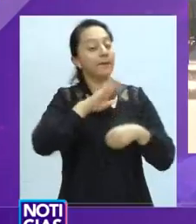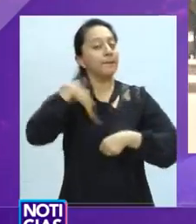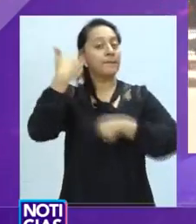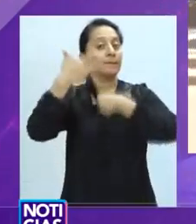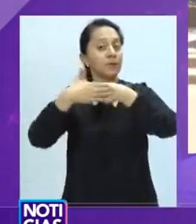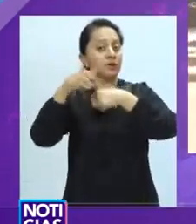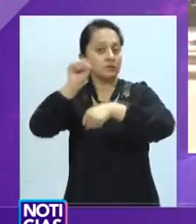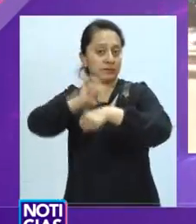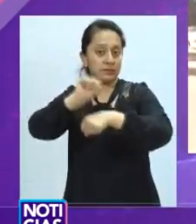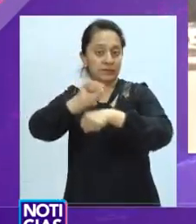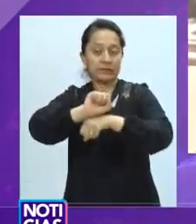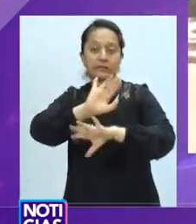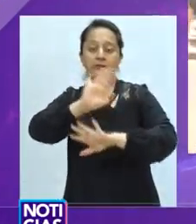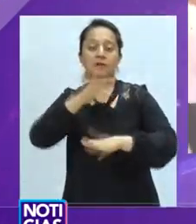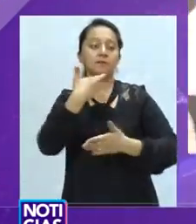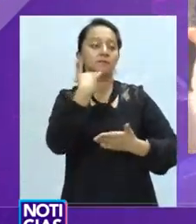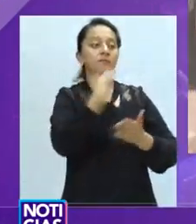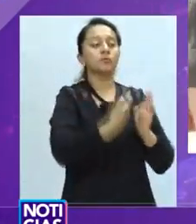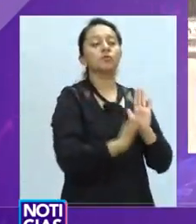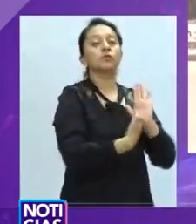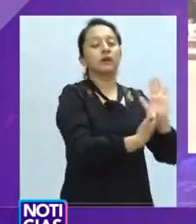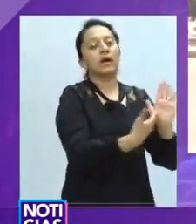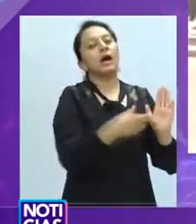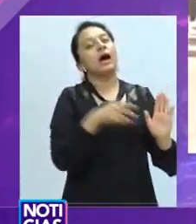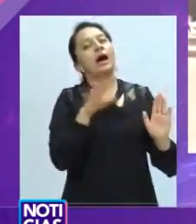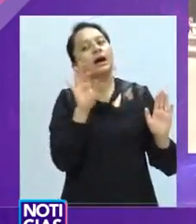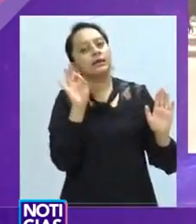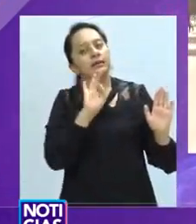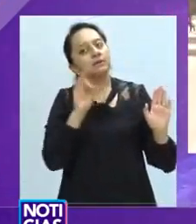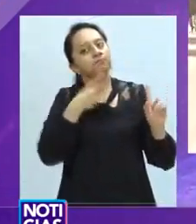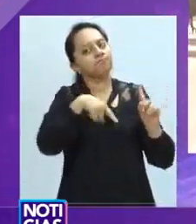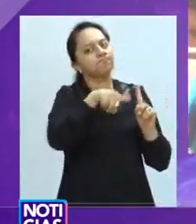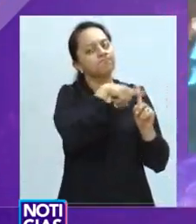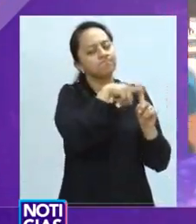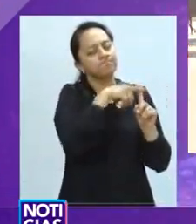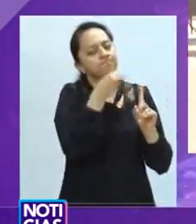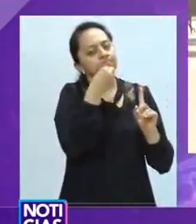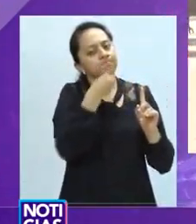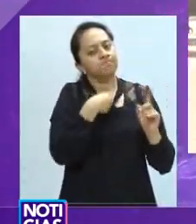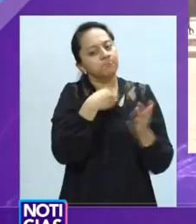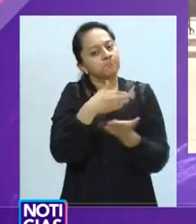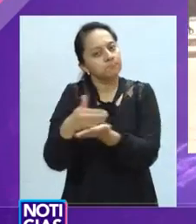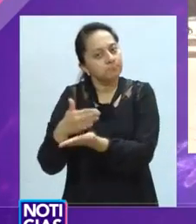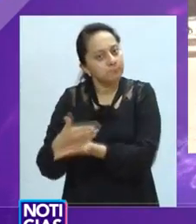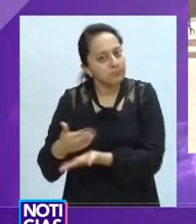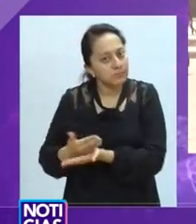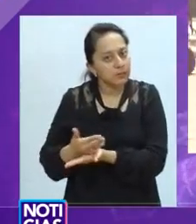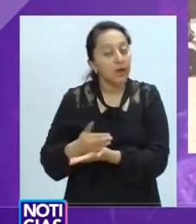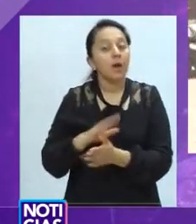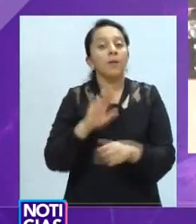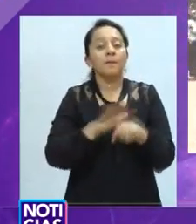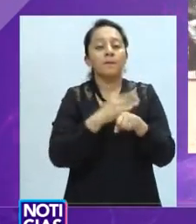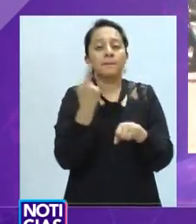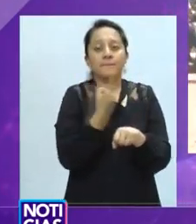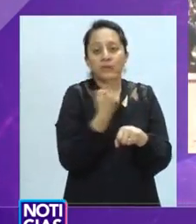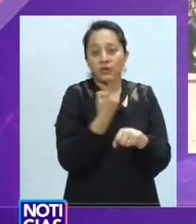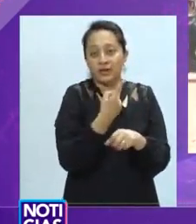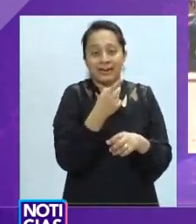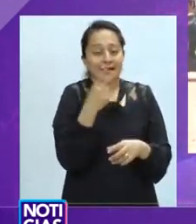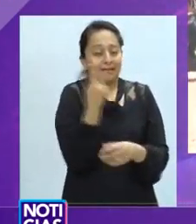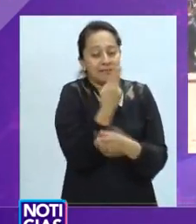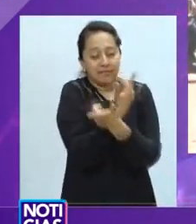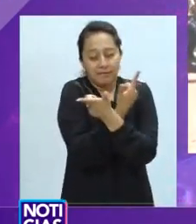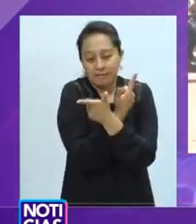es un requisito estar libre de consumo de sustancias psicotrópicas o estupefacientes. Afirmó que no se tolerará ningún acto que afecte los